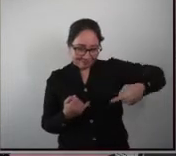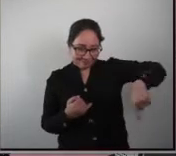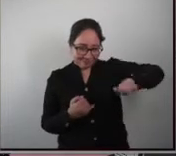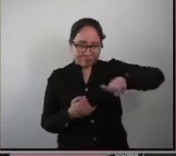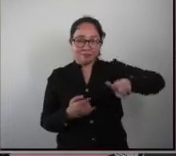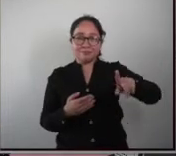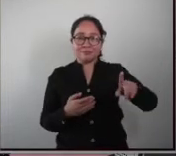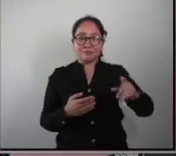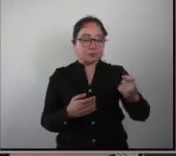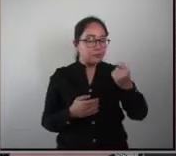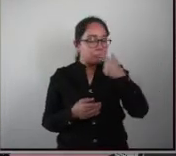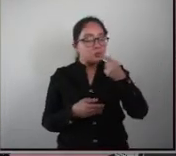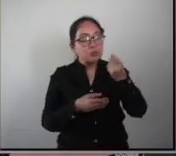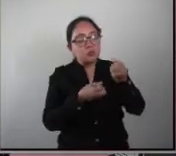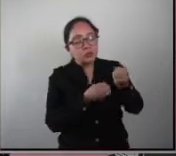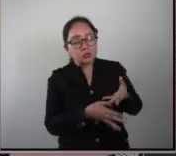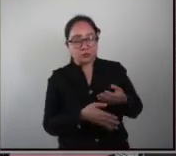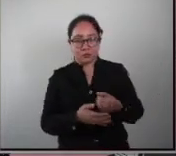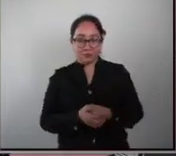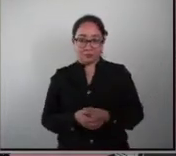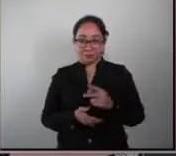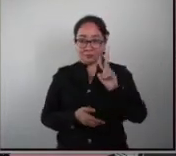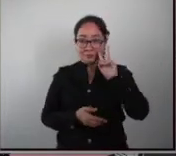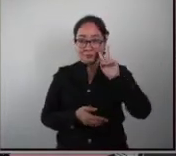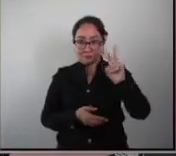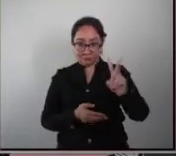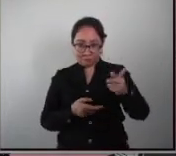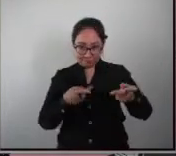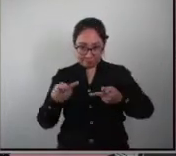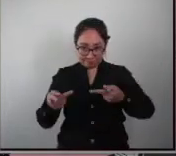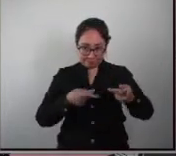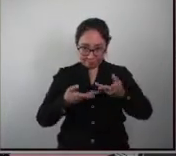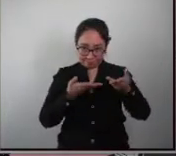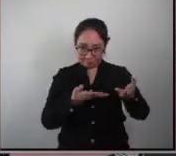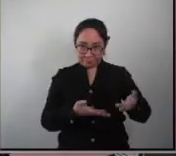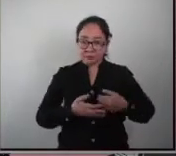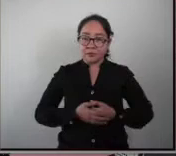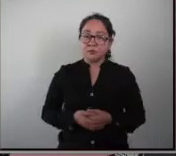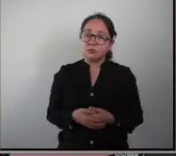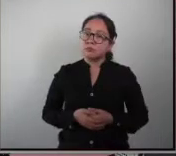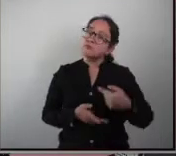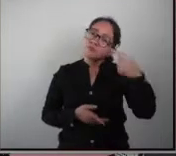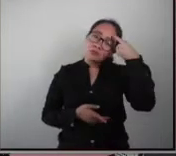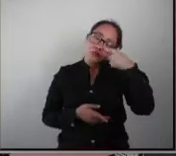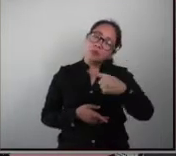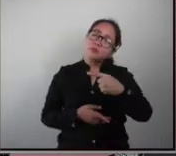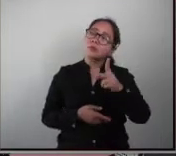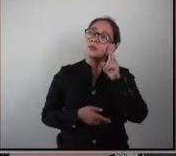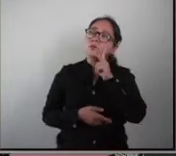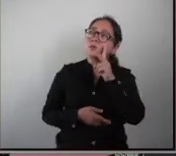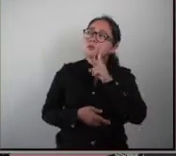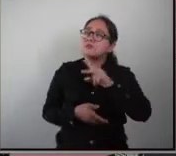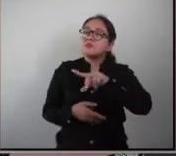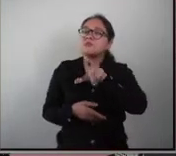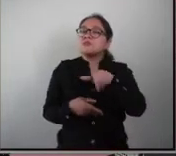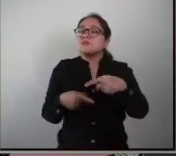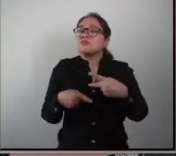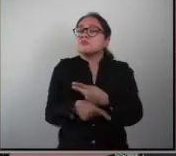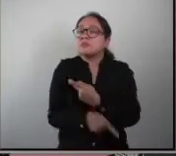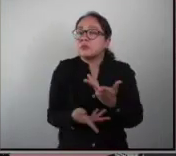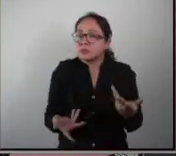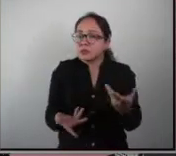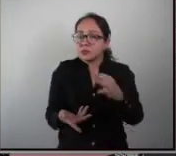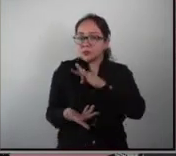el fármaco que bueno como vemos aquí lo estoy preparando justamente para ver cuál es su efecto y poder